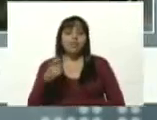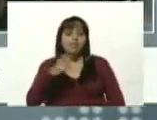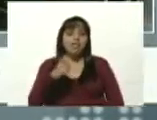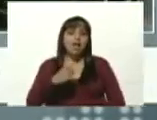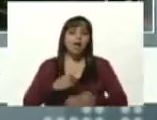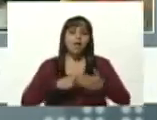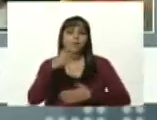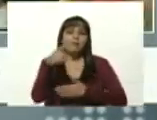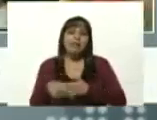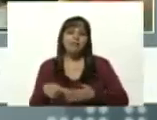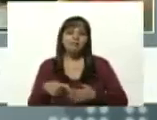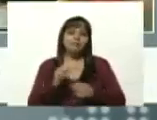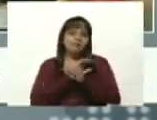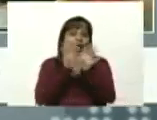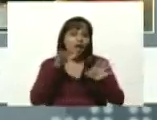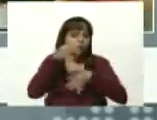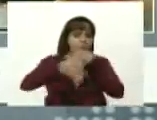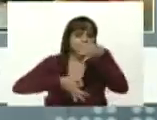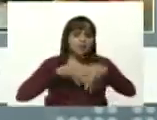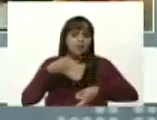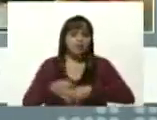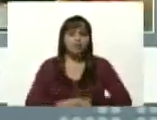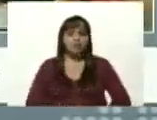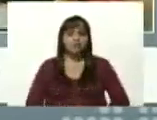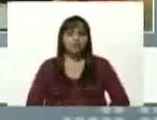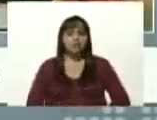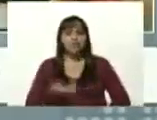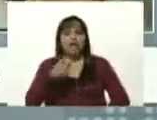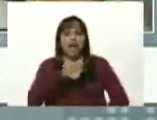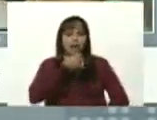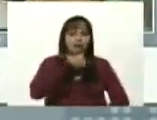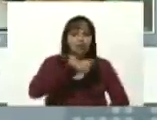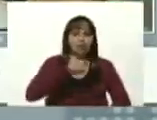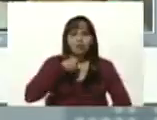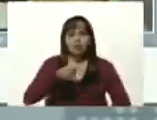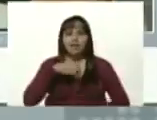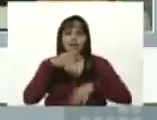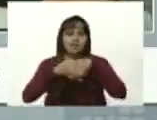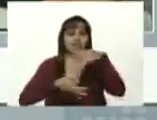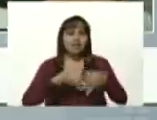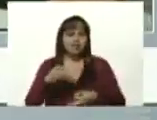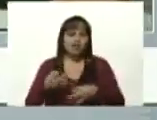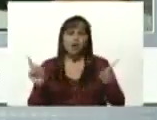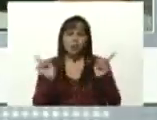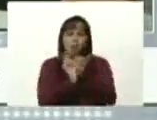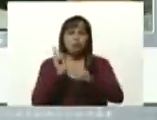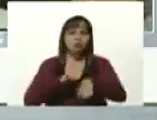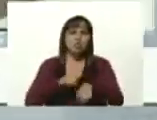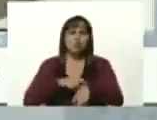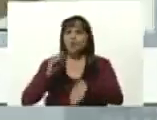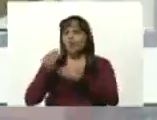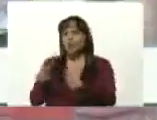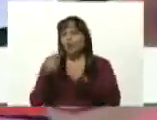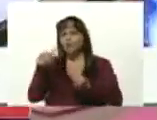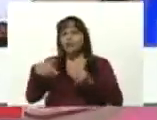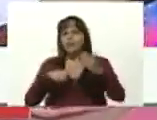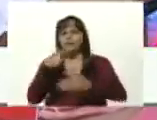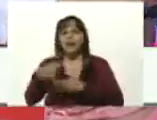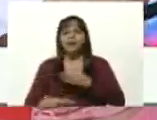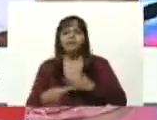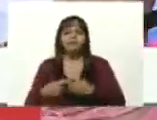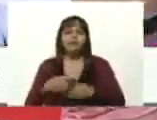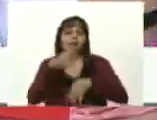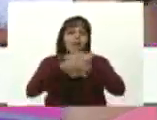único explicación que haga una buena rueda de prensa pronto para explicárselo al movimiento